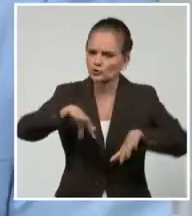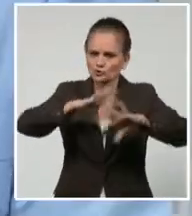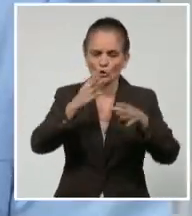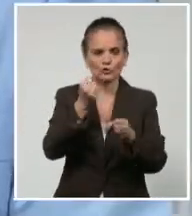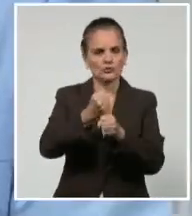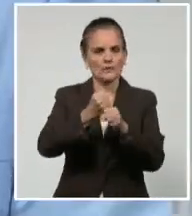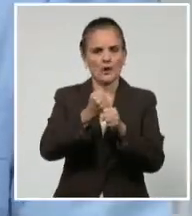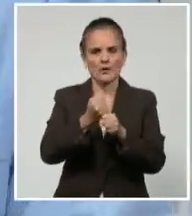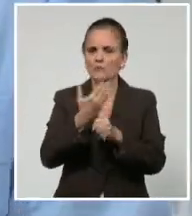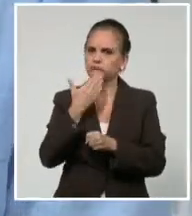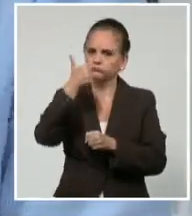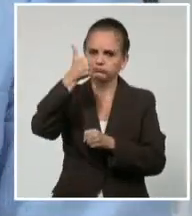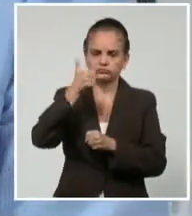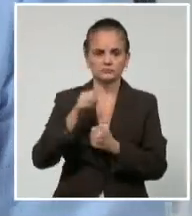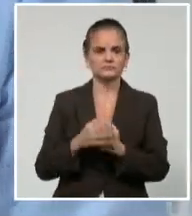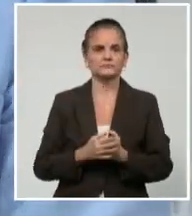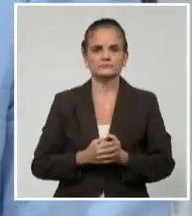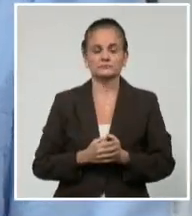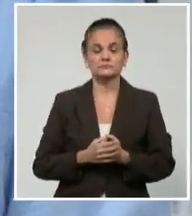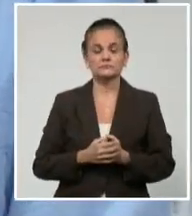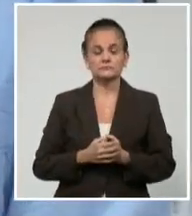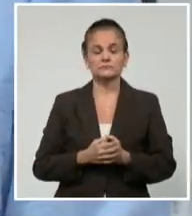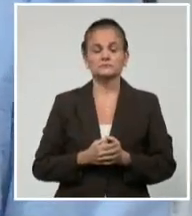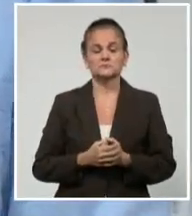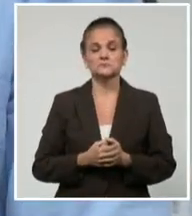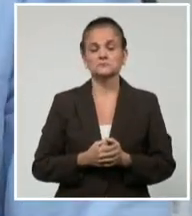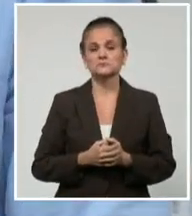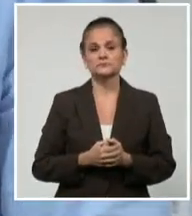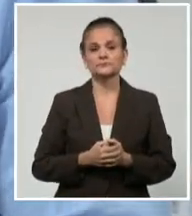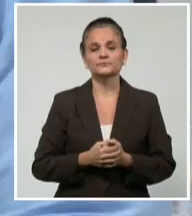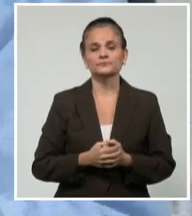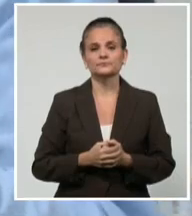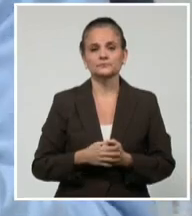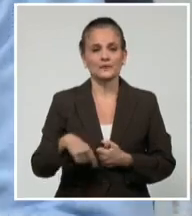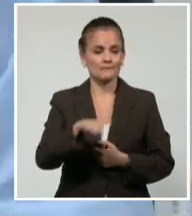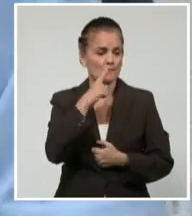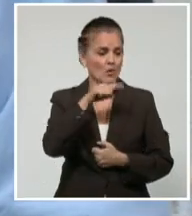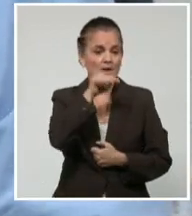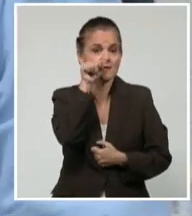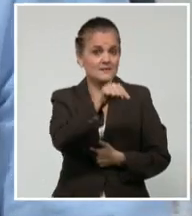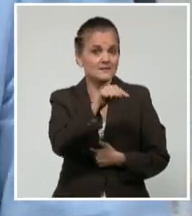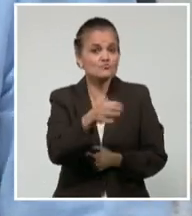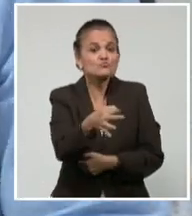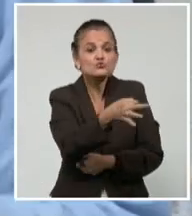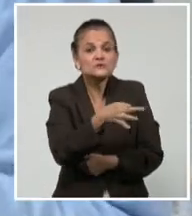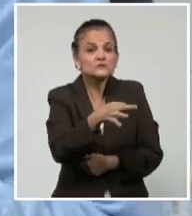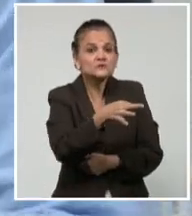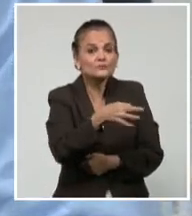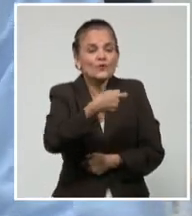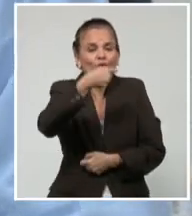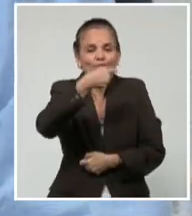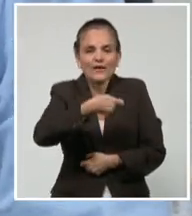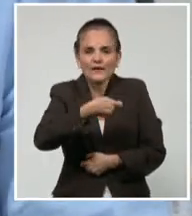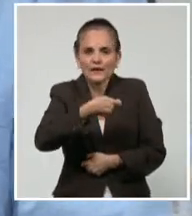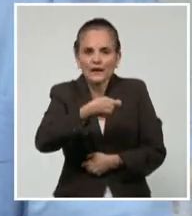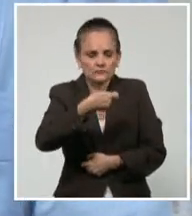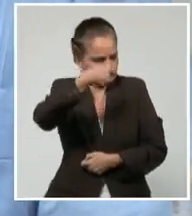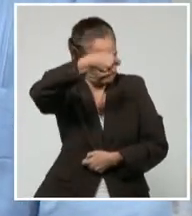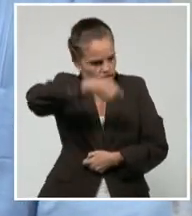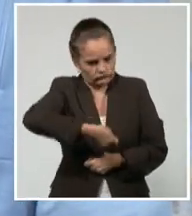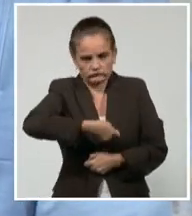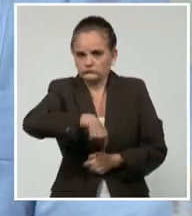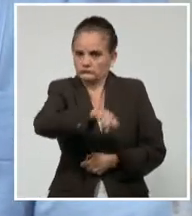Pero ahora los pasos que estamos dando el municipio, tiene que tener toda esa autonomía el municipio, tiene que tomar muchas decisiones ahora